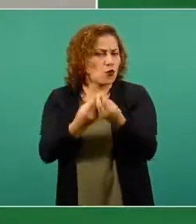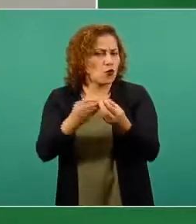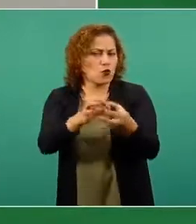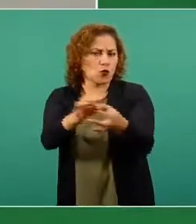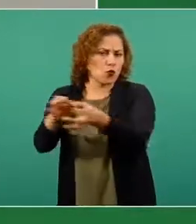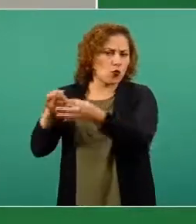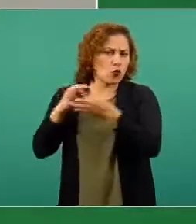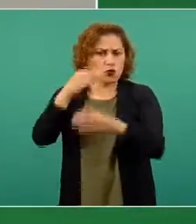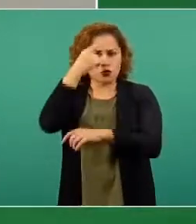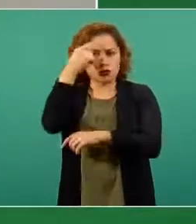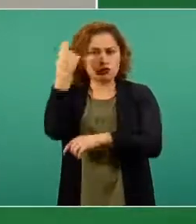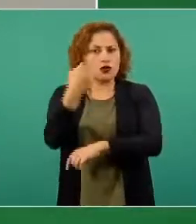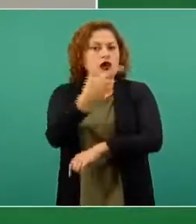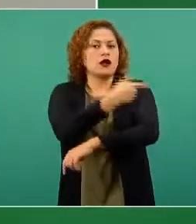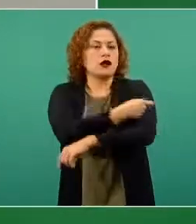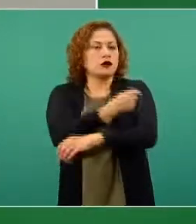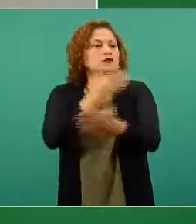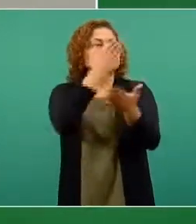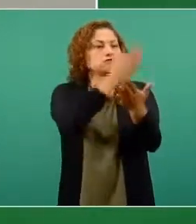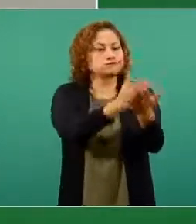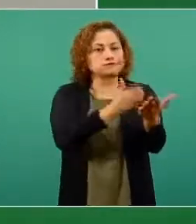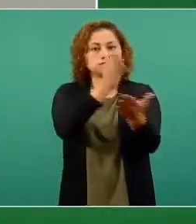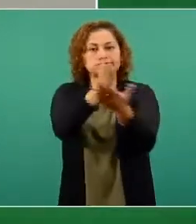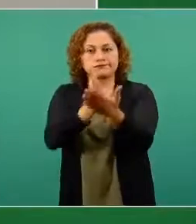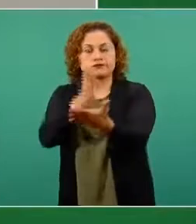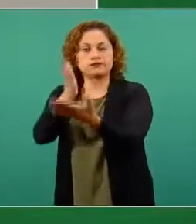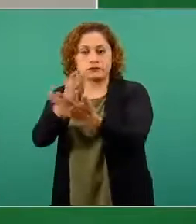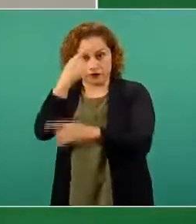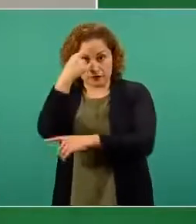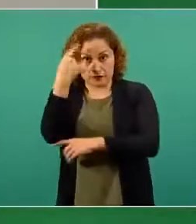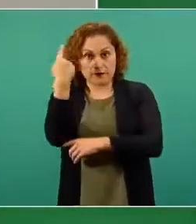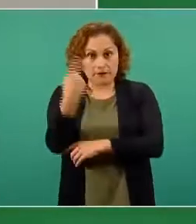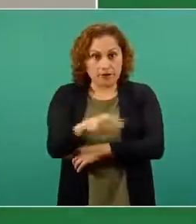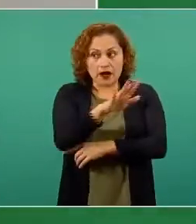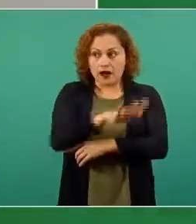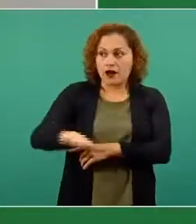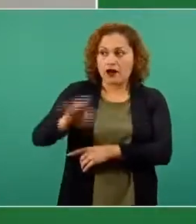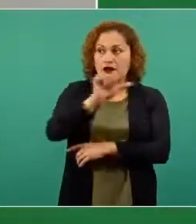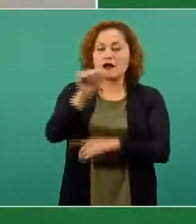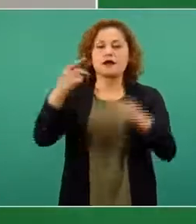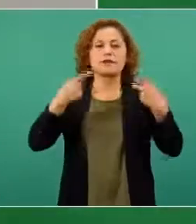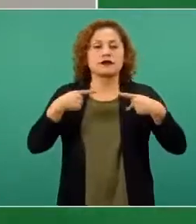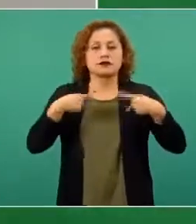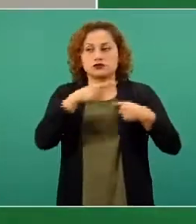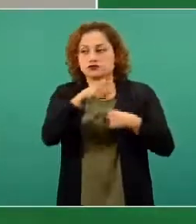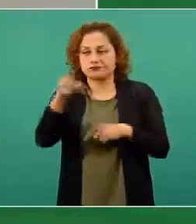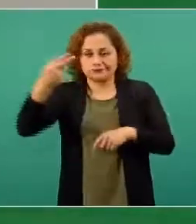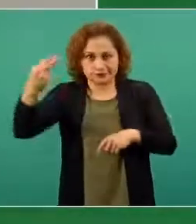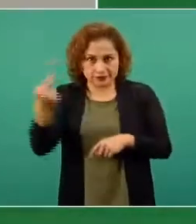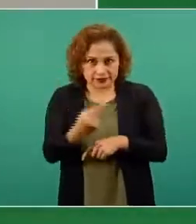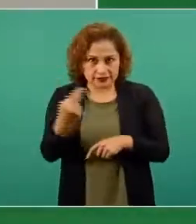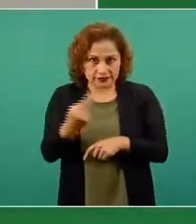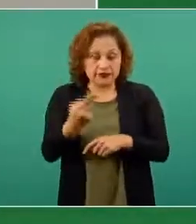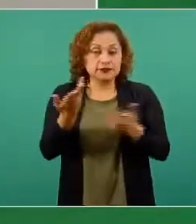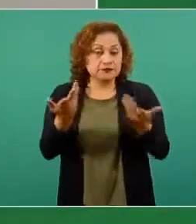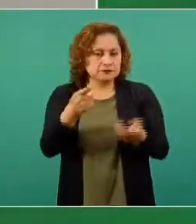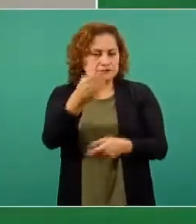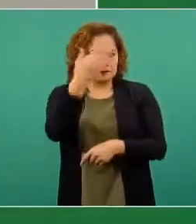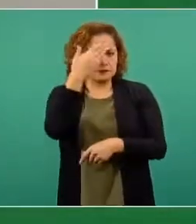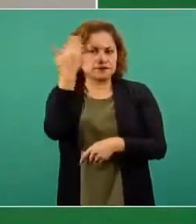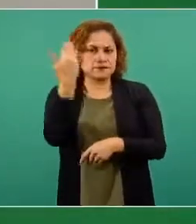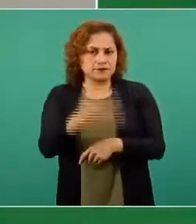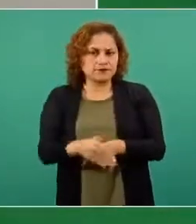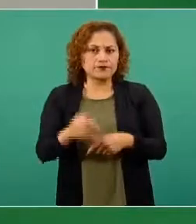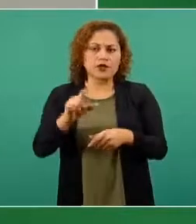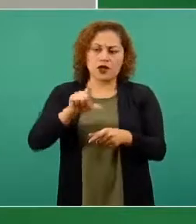donde se requiere y al grupo de personas que en su momento lo requieren. Y en la medida que continúen arribando los embarques